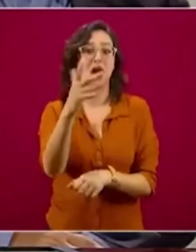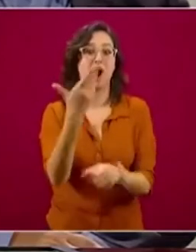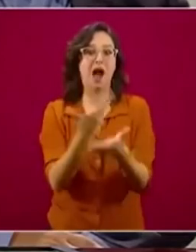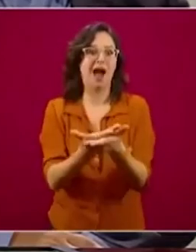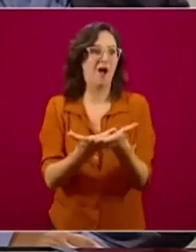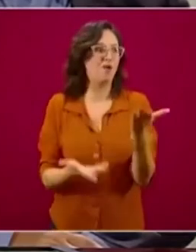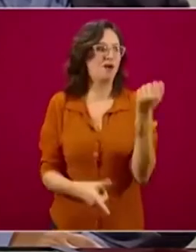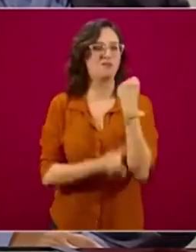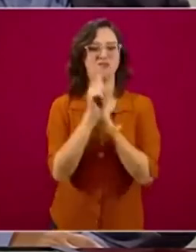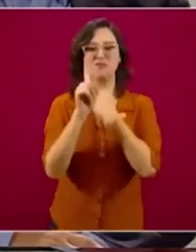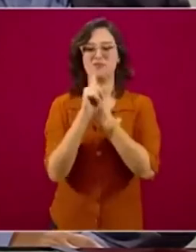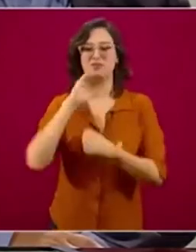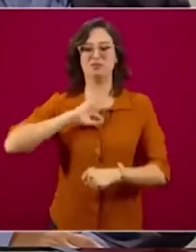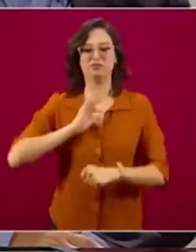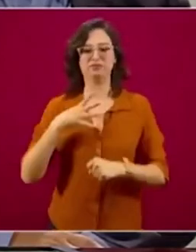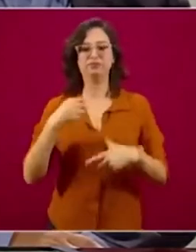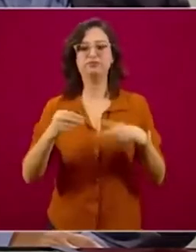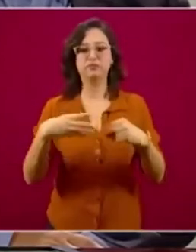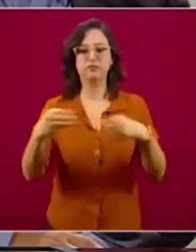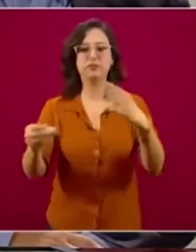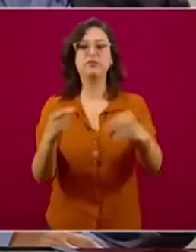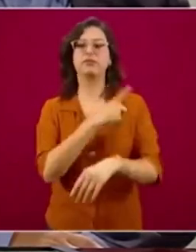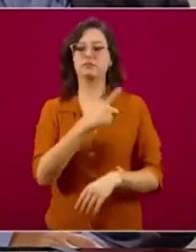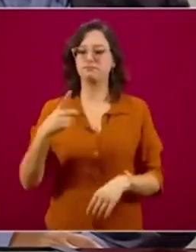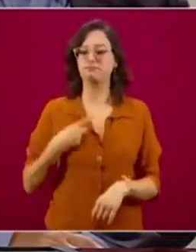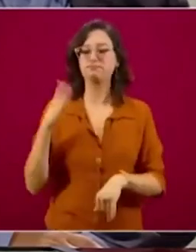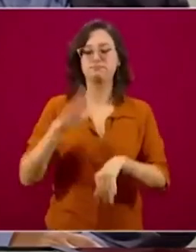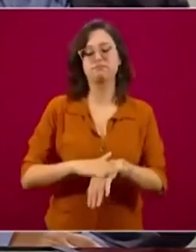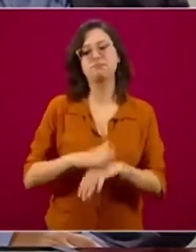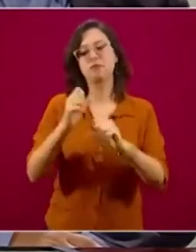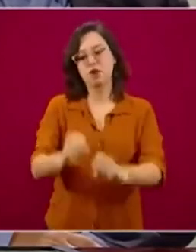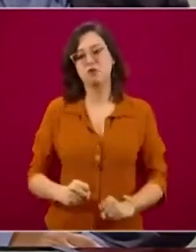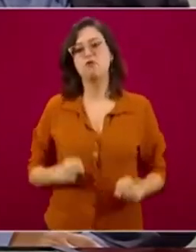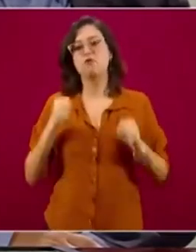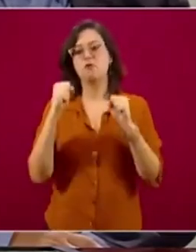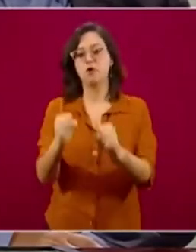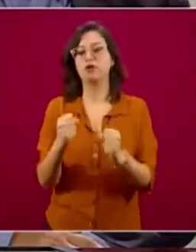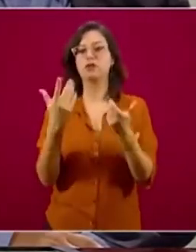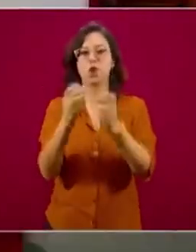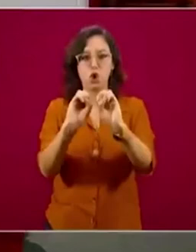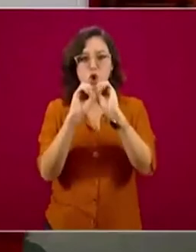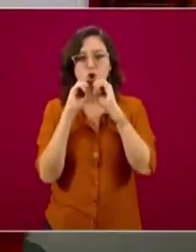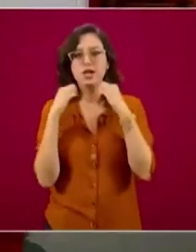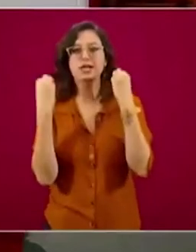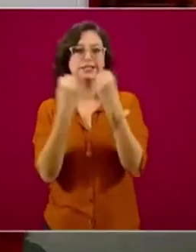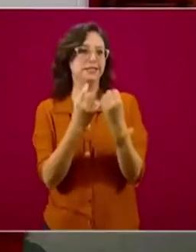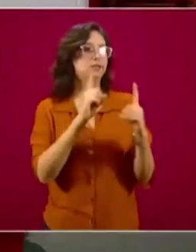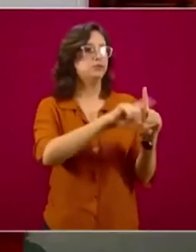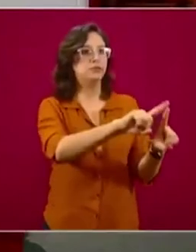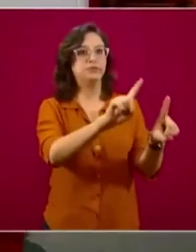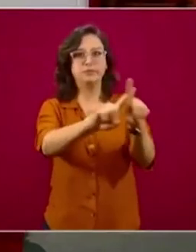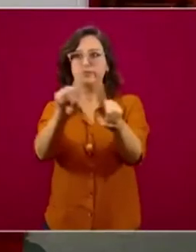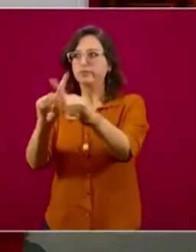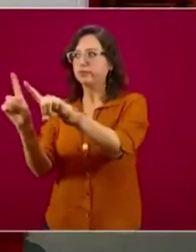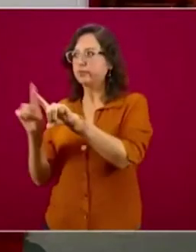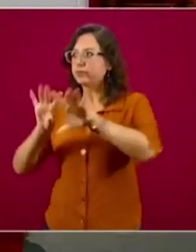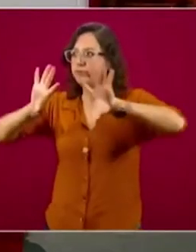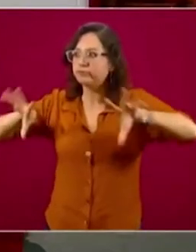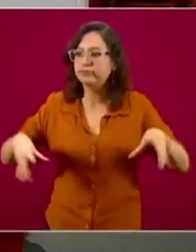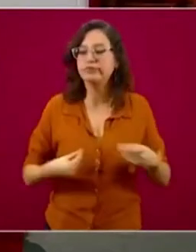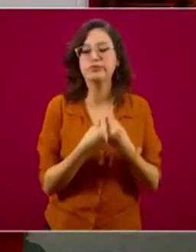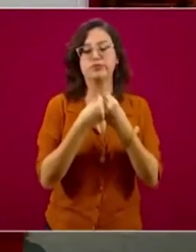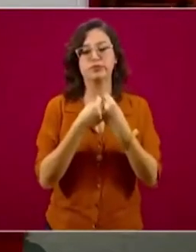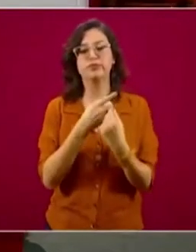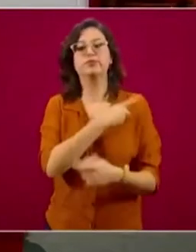pandemia, tenemos que fortalecer a los organismos multilaterales, es una vía para encontrar